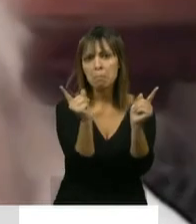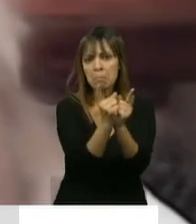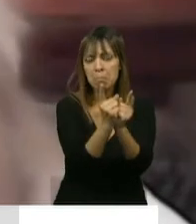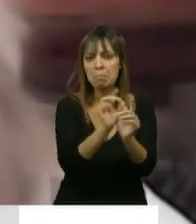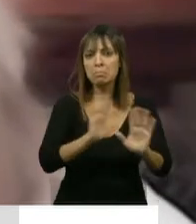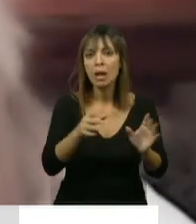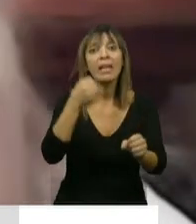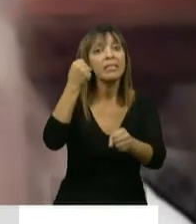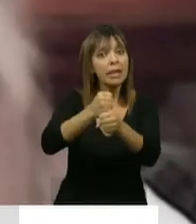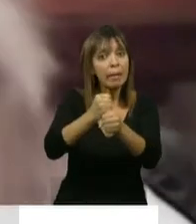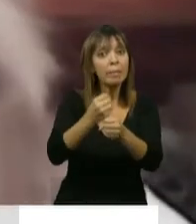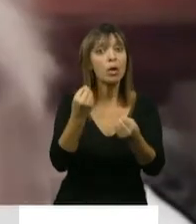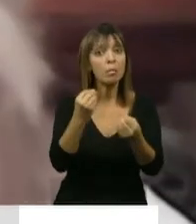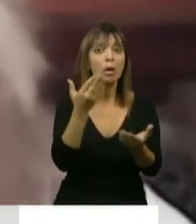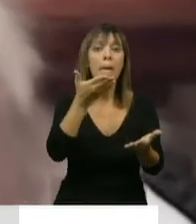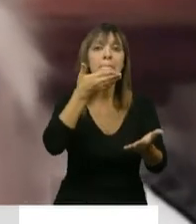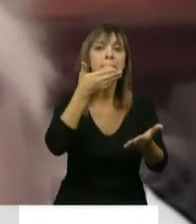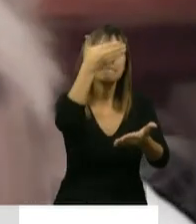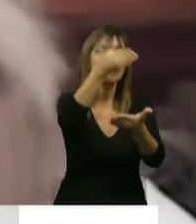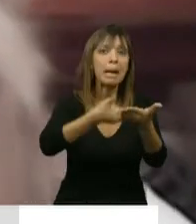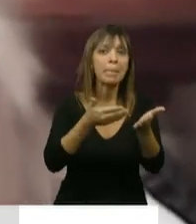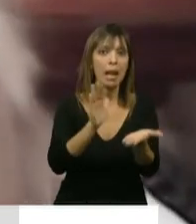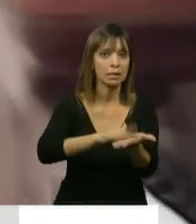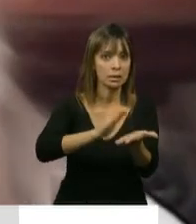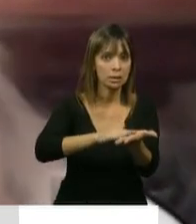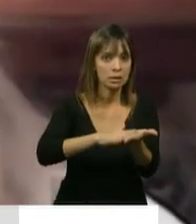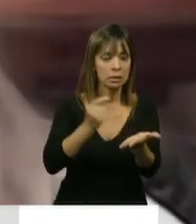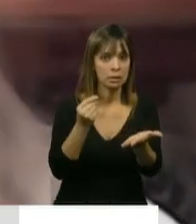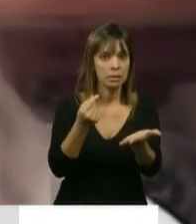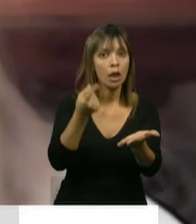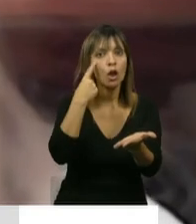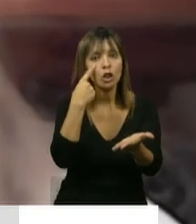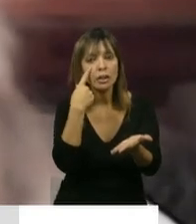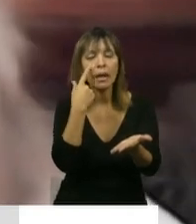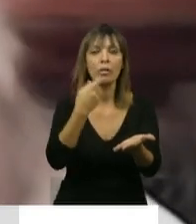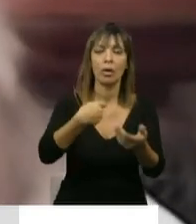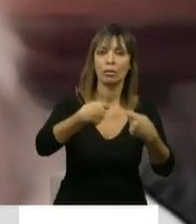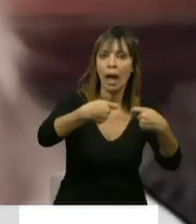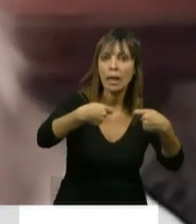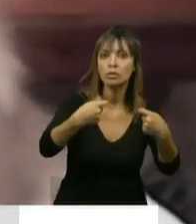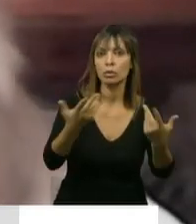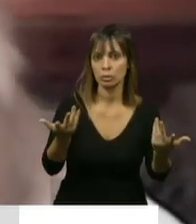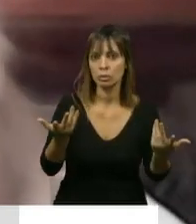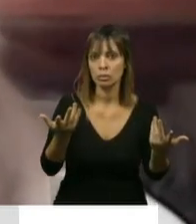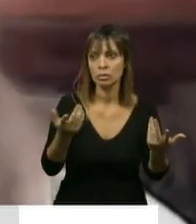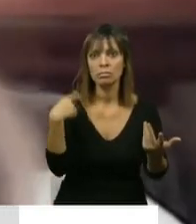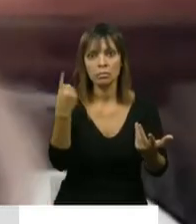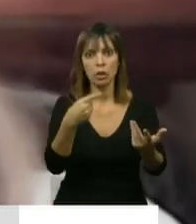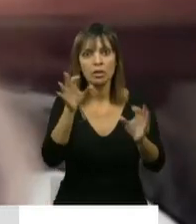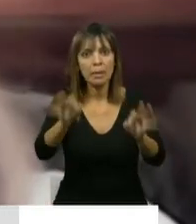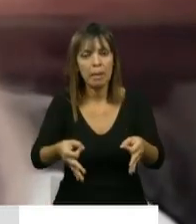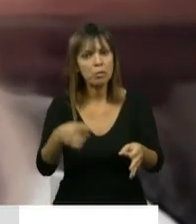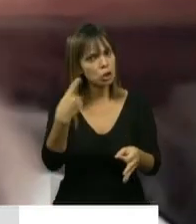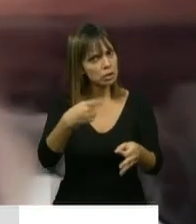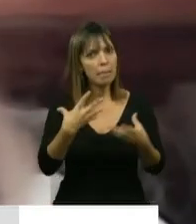Trabajemos con los papeles en la mano, conociendo el gasto en función de las posibilidades reales de afrontarlo. Siempre apoyé